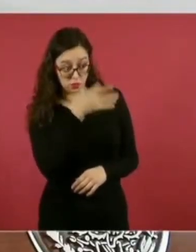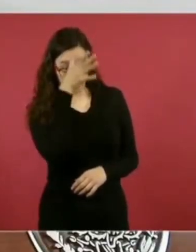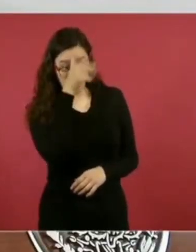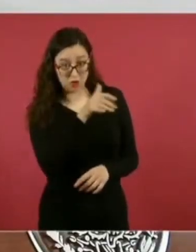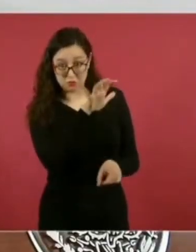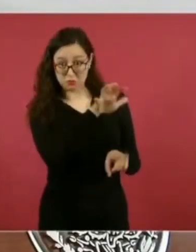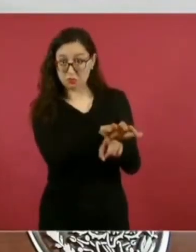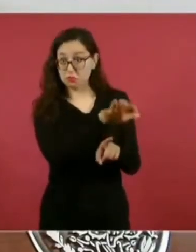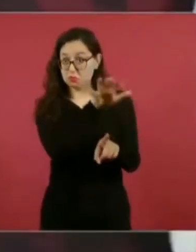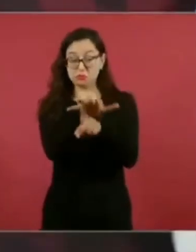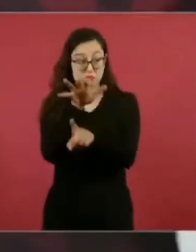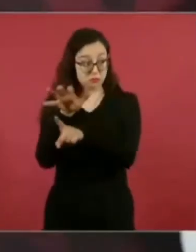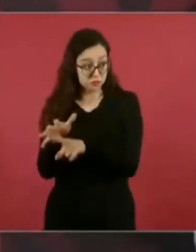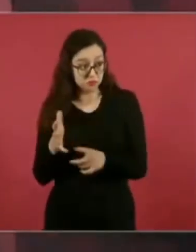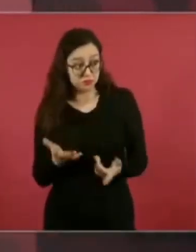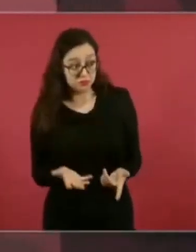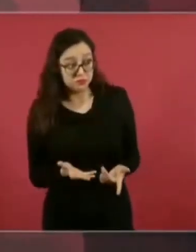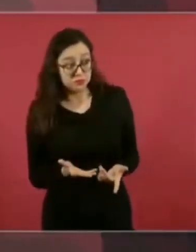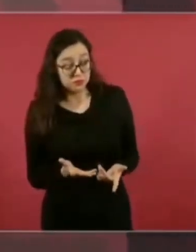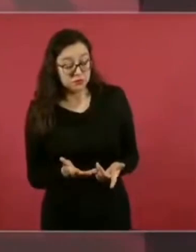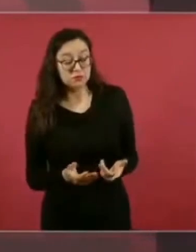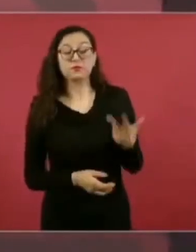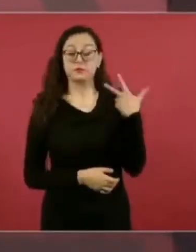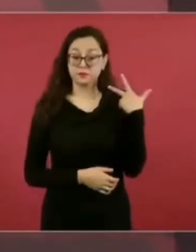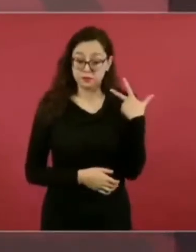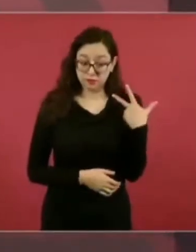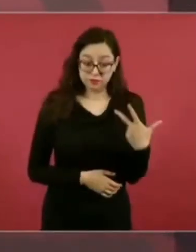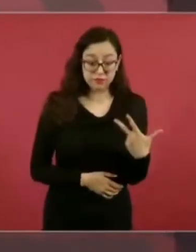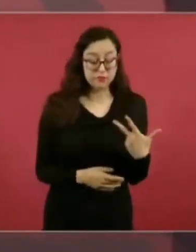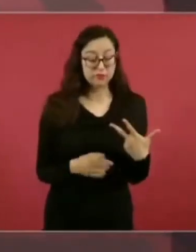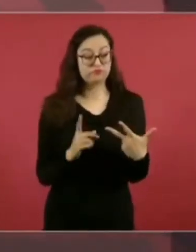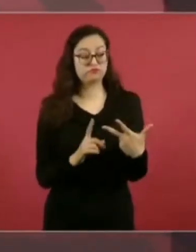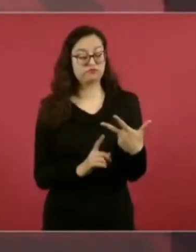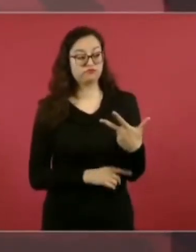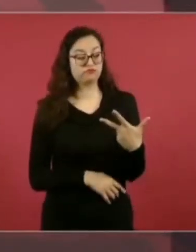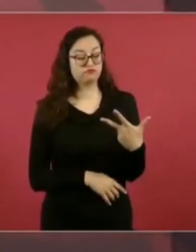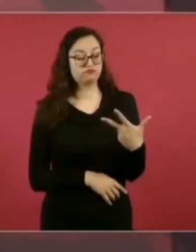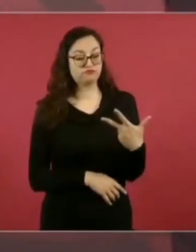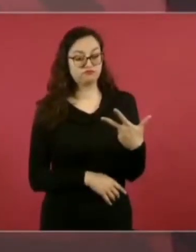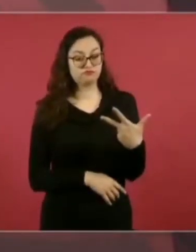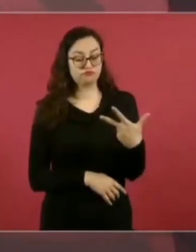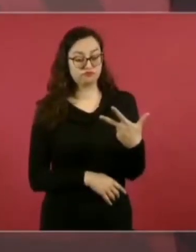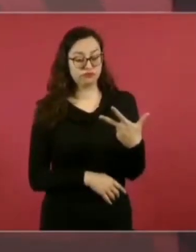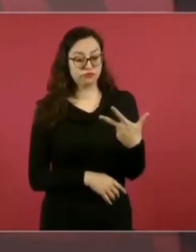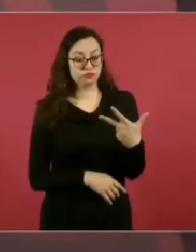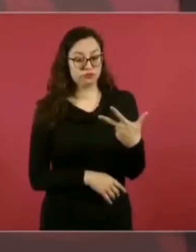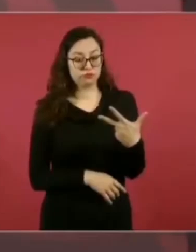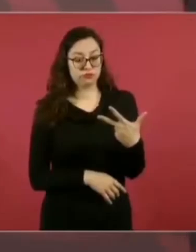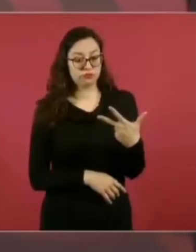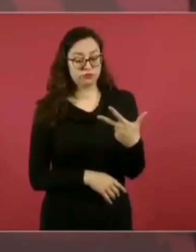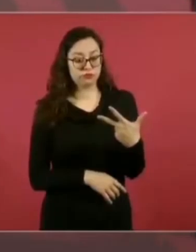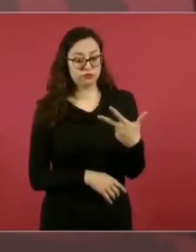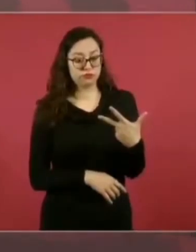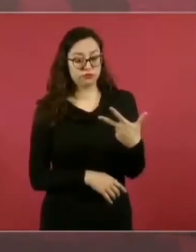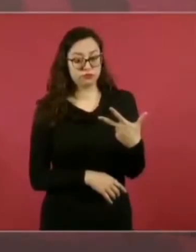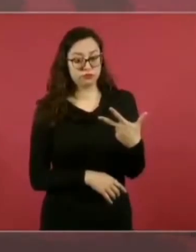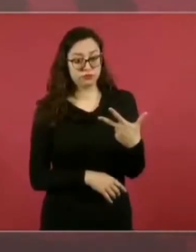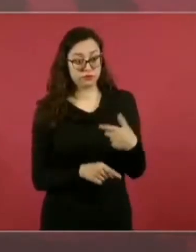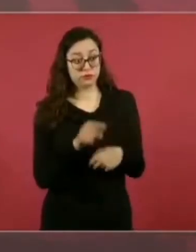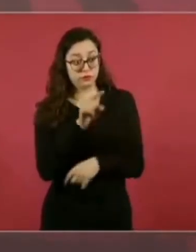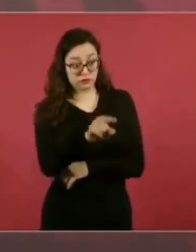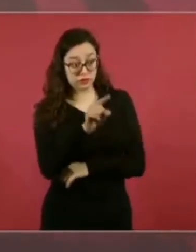Ocho, ¿le autorizabas que